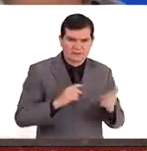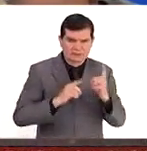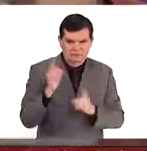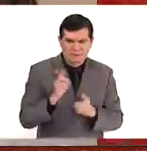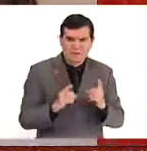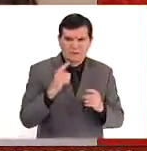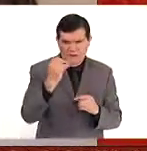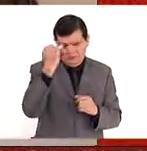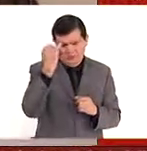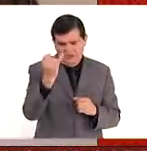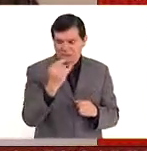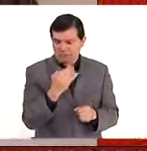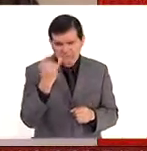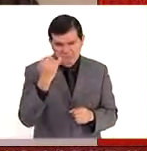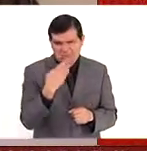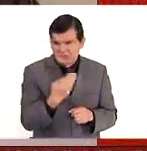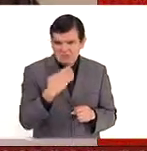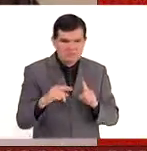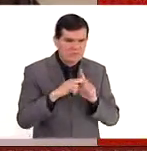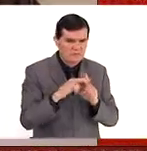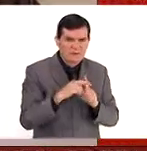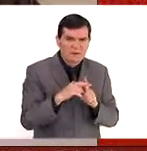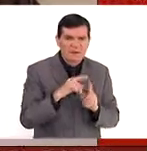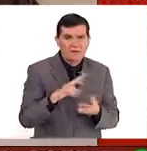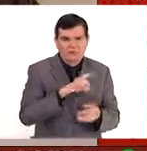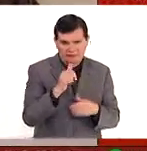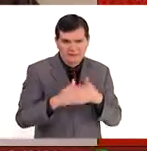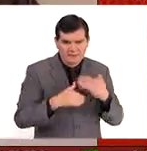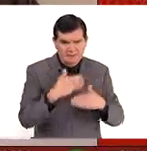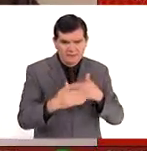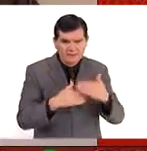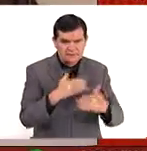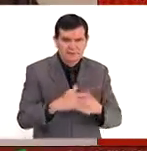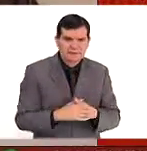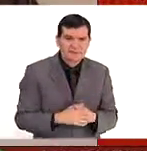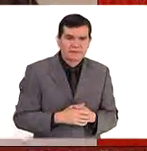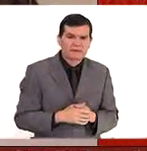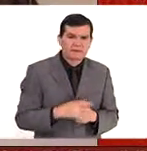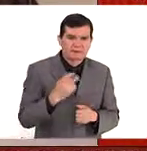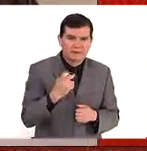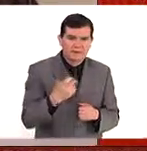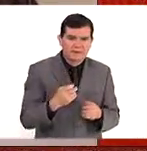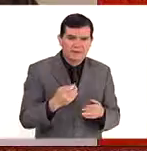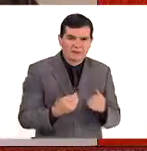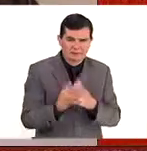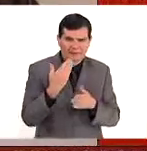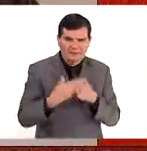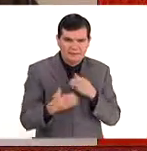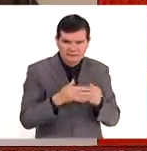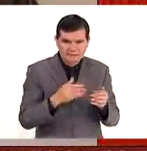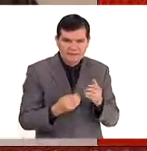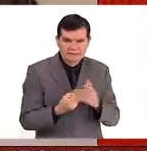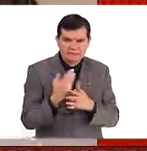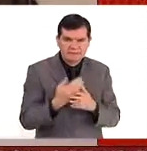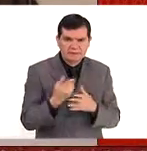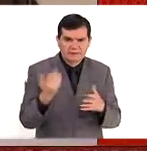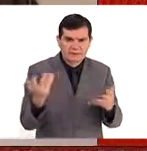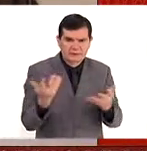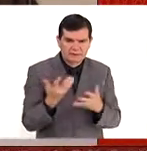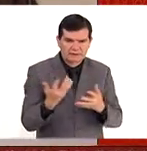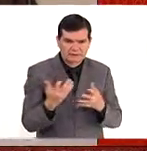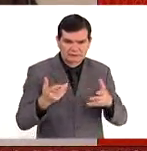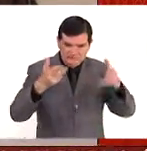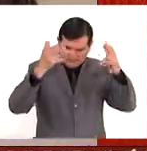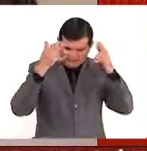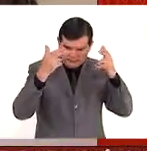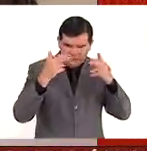idea muy buena, muy positiva. dentro del proceso de esta innovación, de este emprendedurismo, hacer el casco